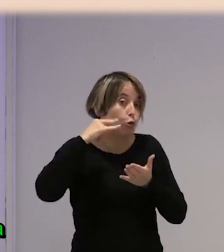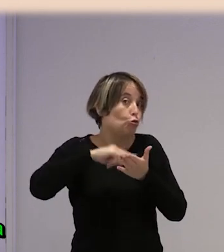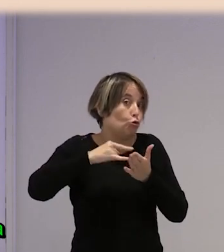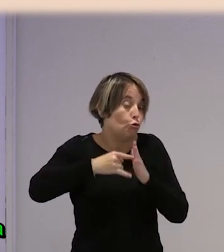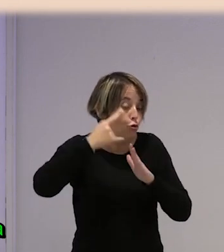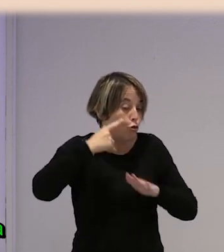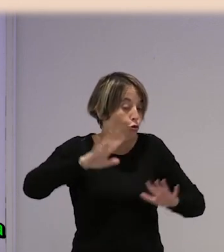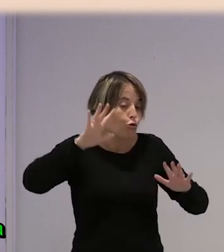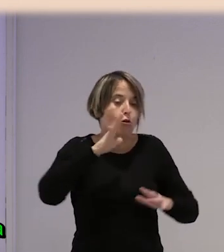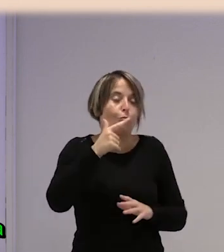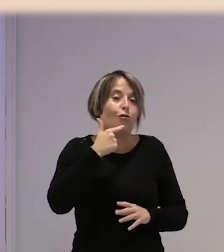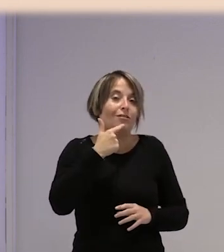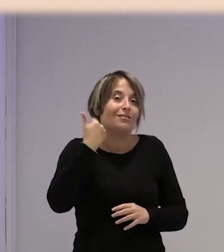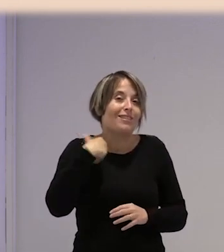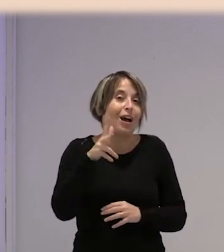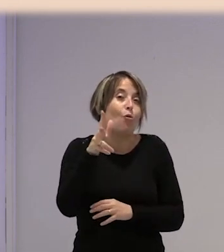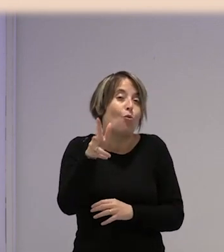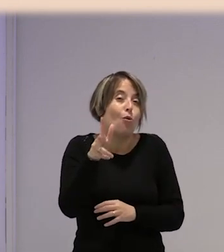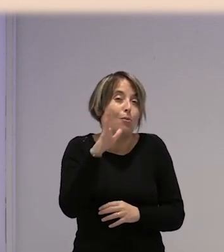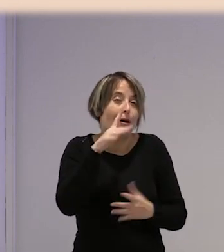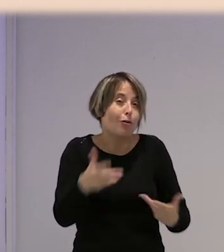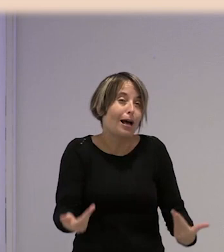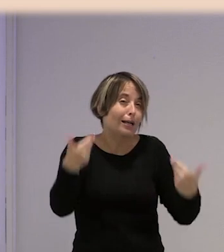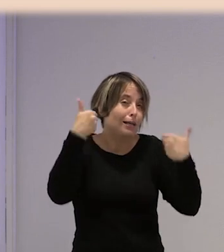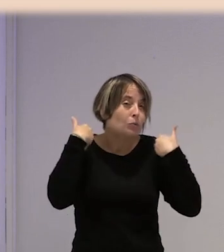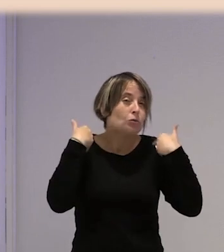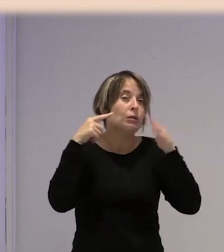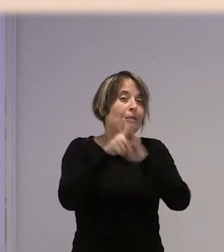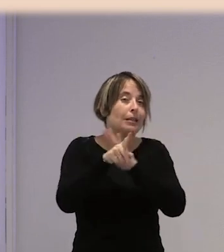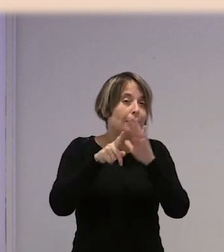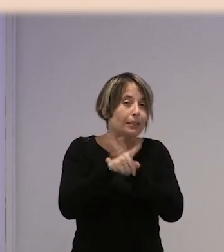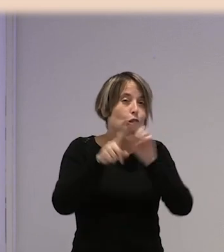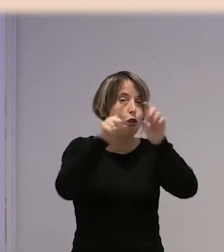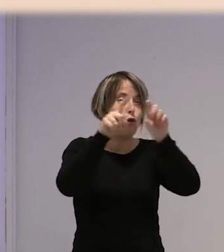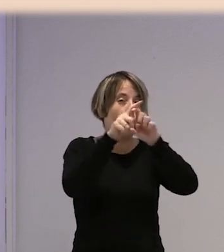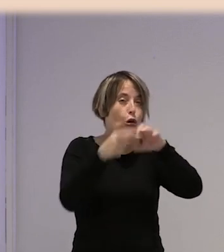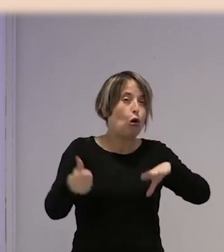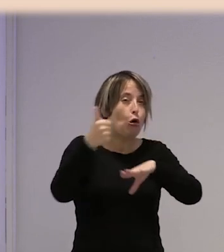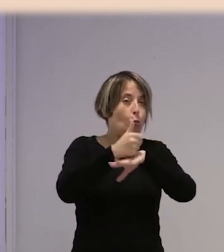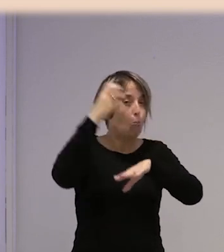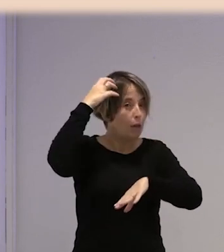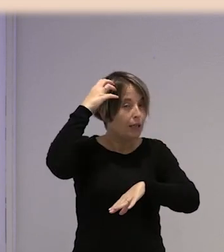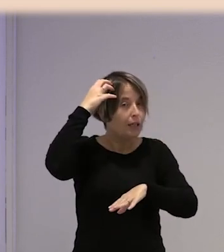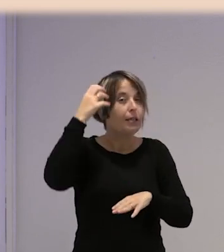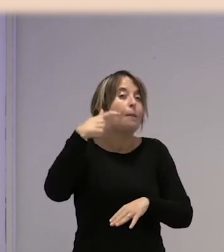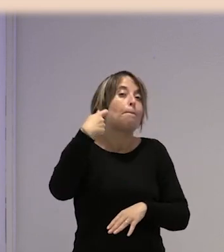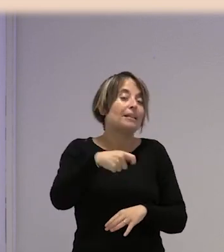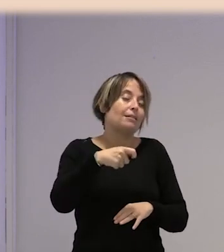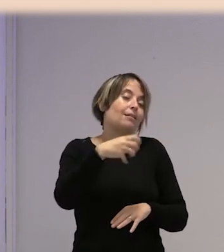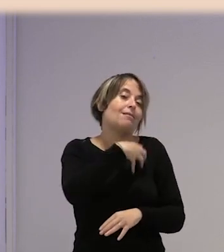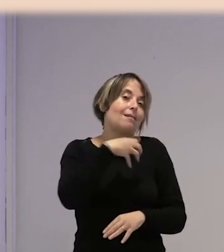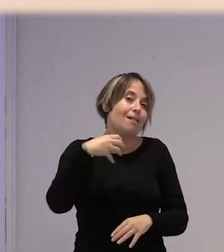que Caja Rural de Huelva se va a encargar de gestionar con la patronal, ¿sabes? Y es que el presidente de la Caja Rural de Huelva